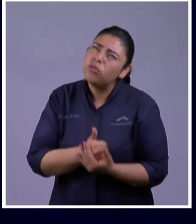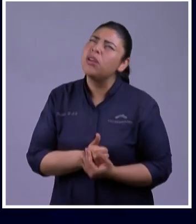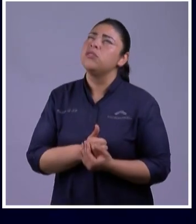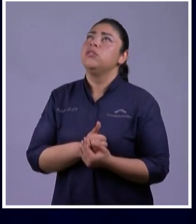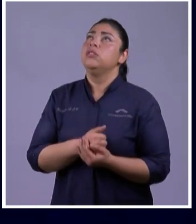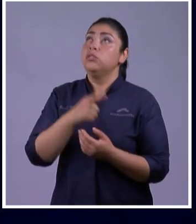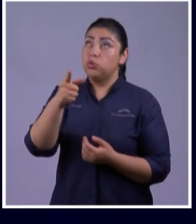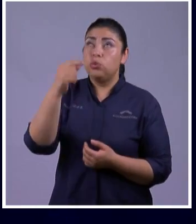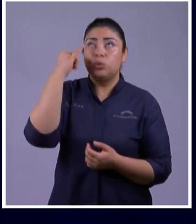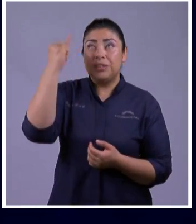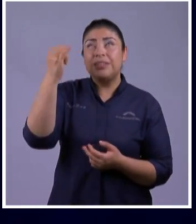Piensa